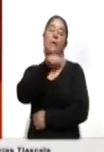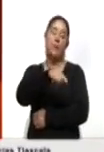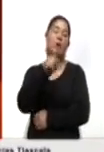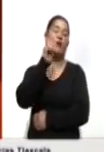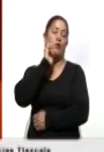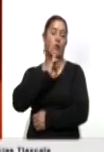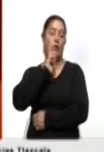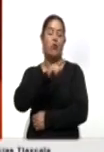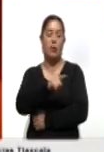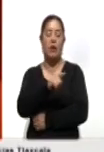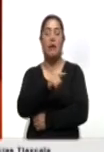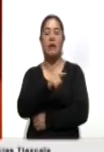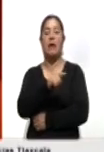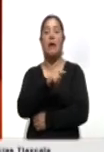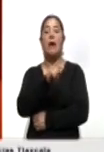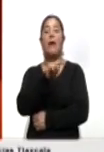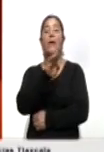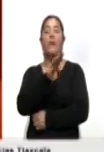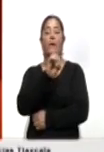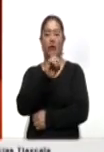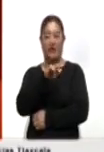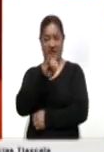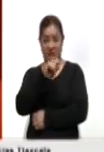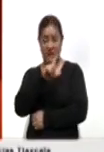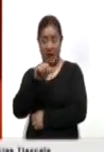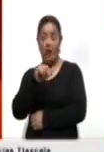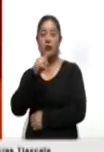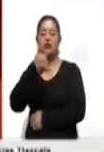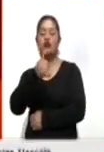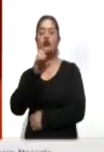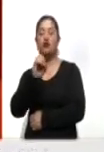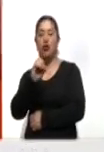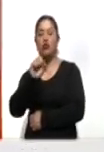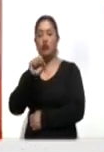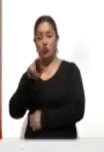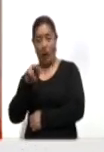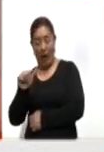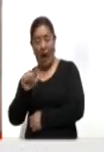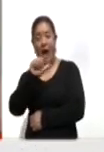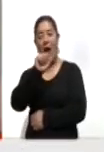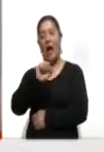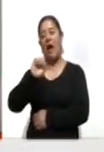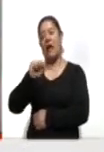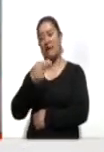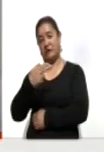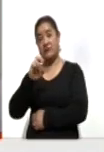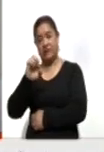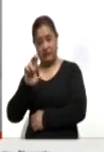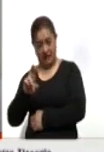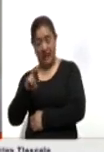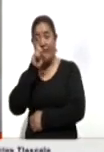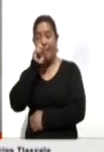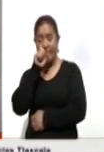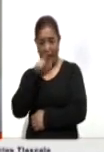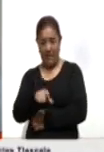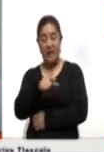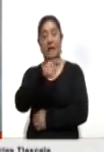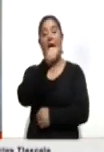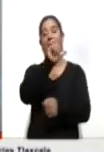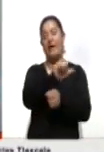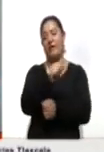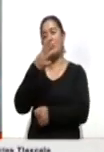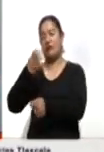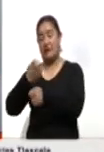nietos Joshua Zaid y Asher Isai Bonilla. Muchos saludos para ellos. Saludamos también a Alfredo Tercero,